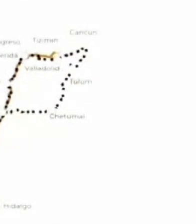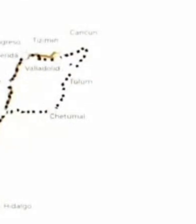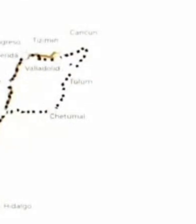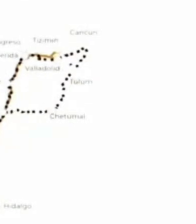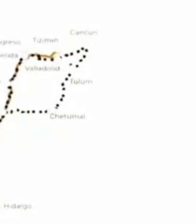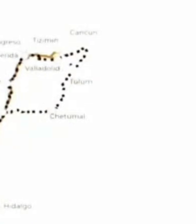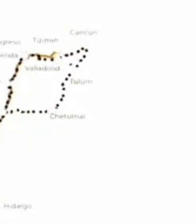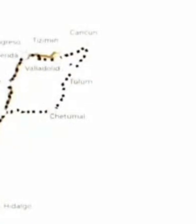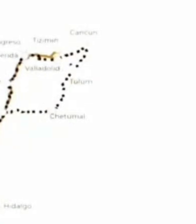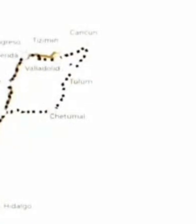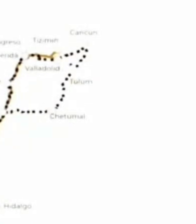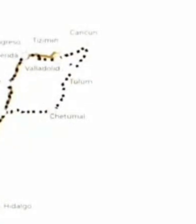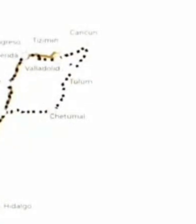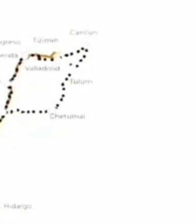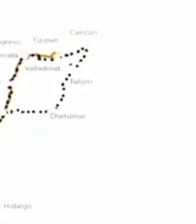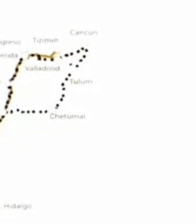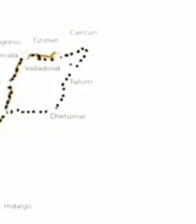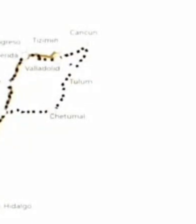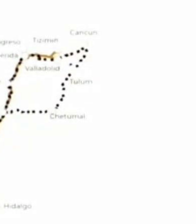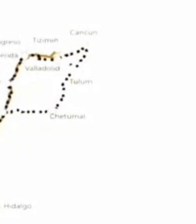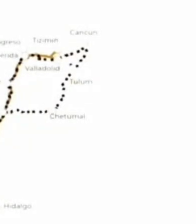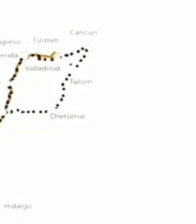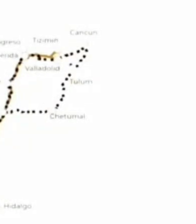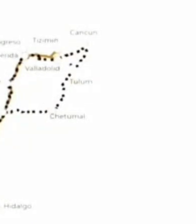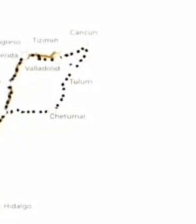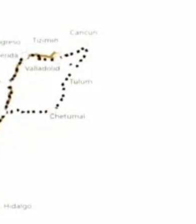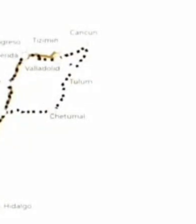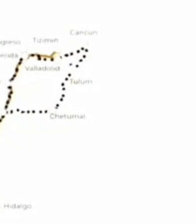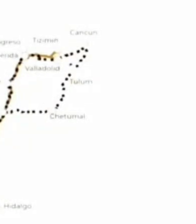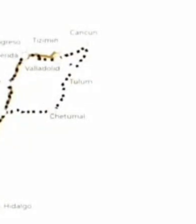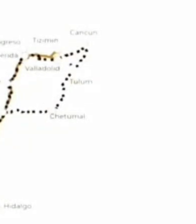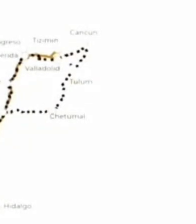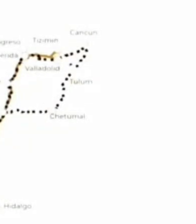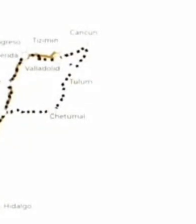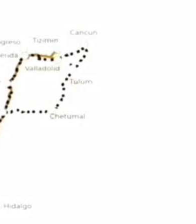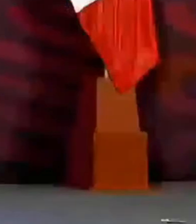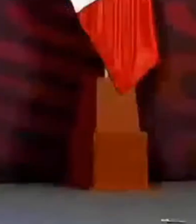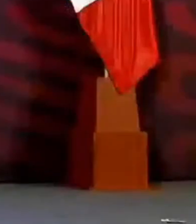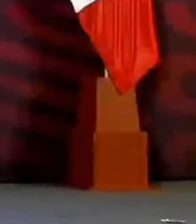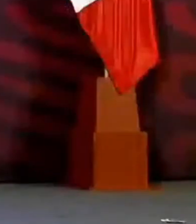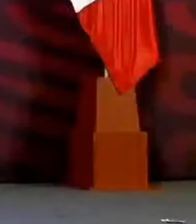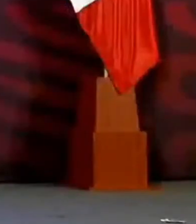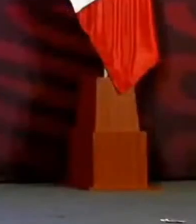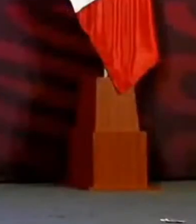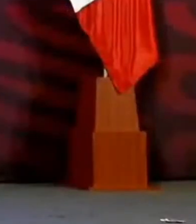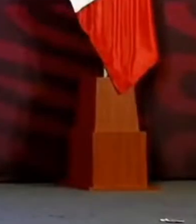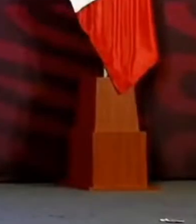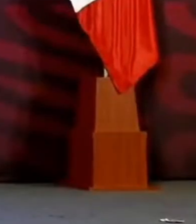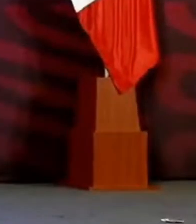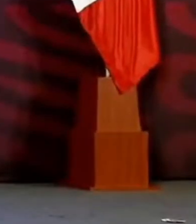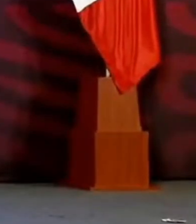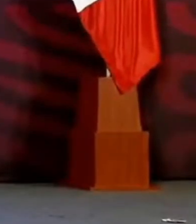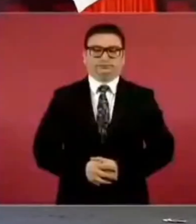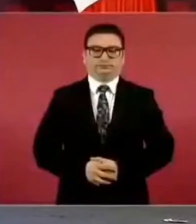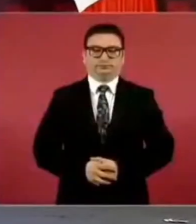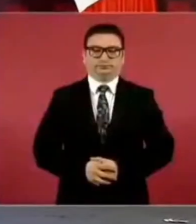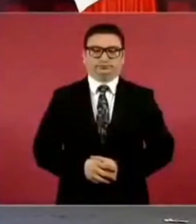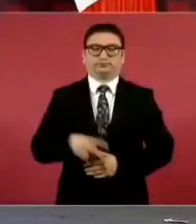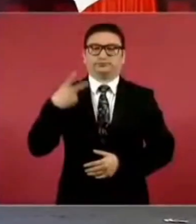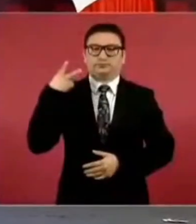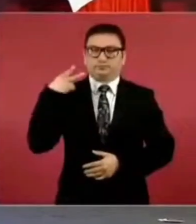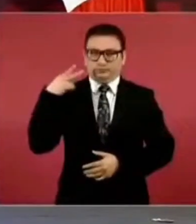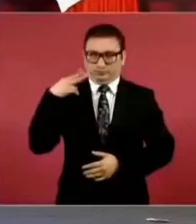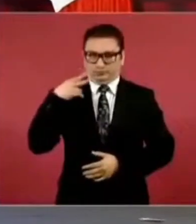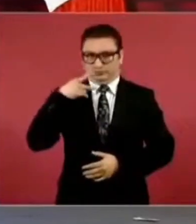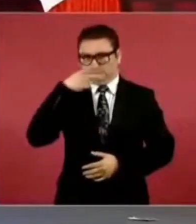por ejemplo, es esta, Coatzacoalcos, Veracruz, México.